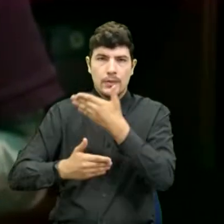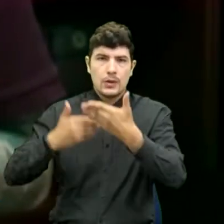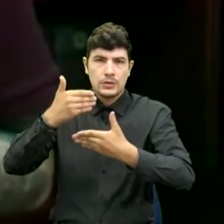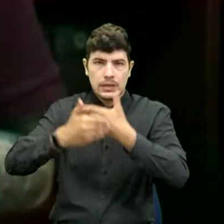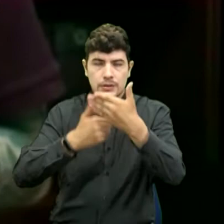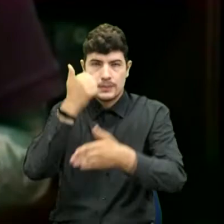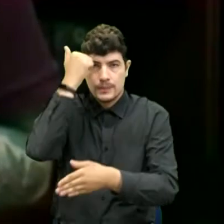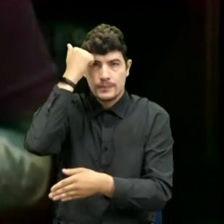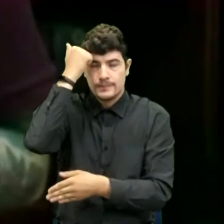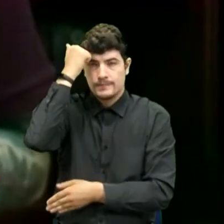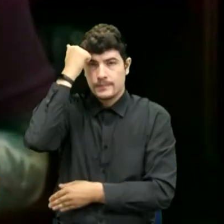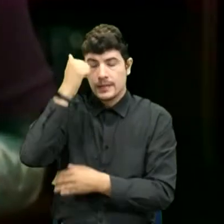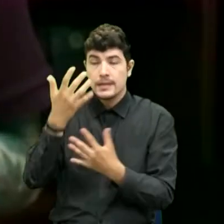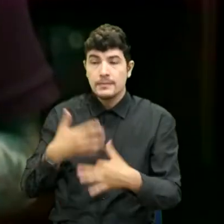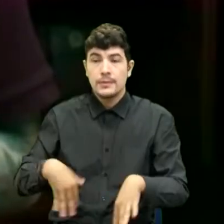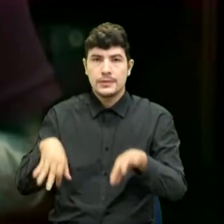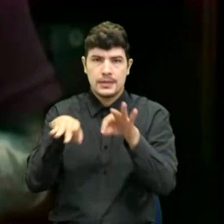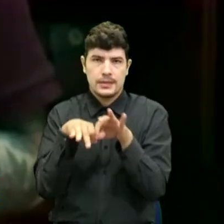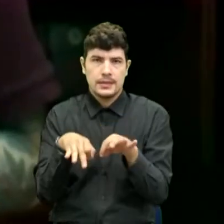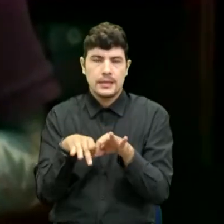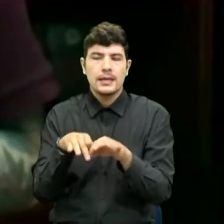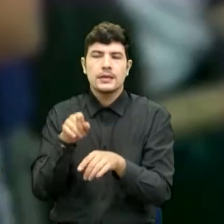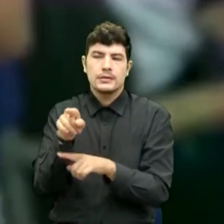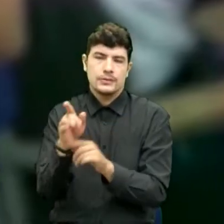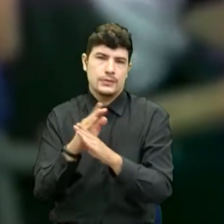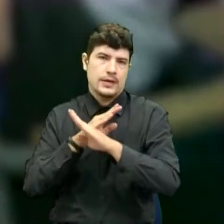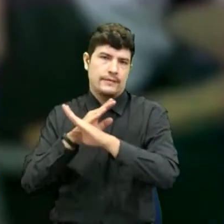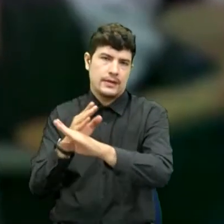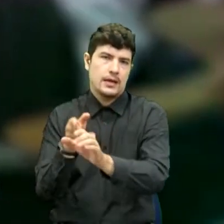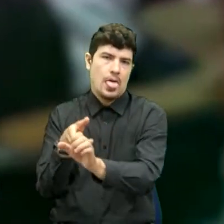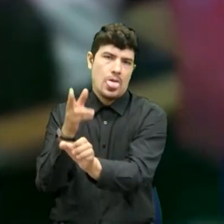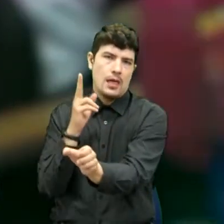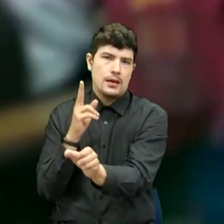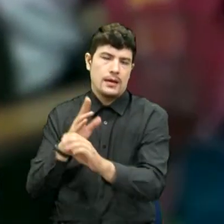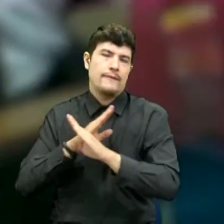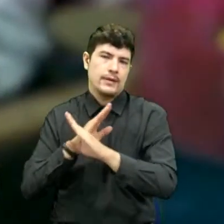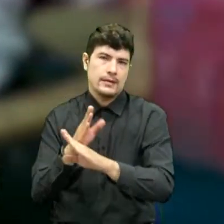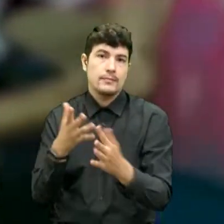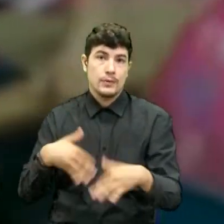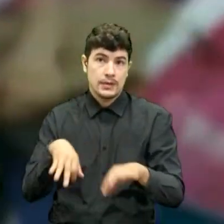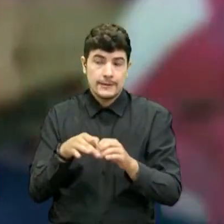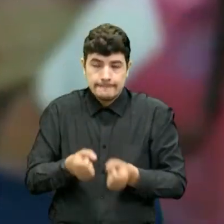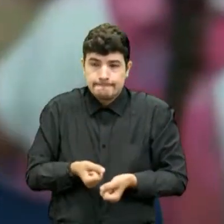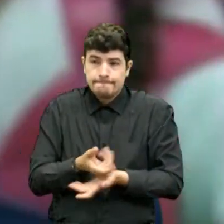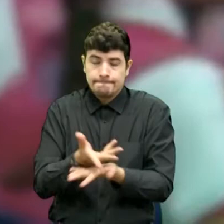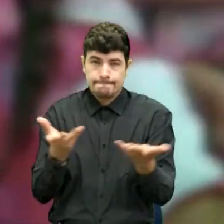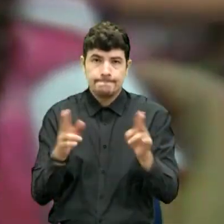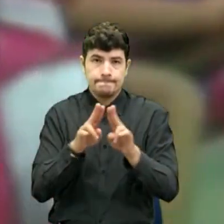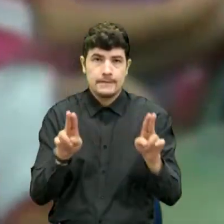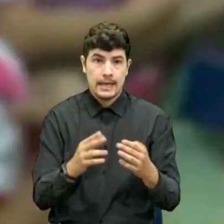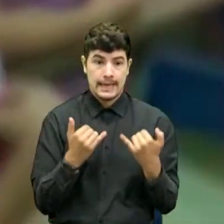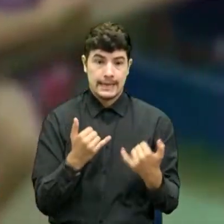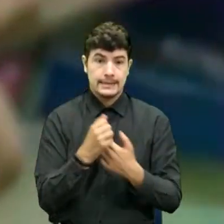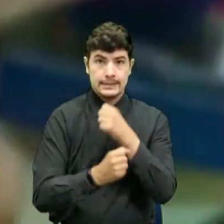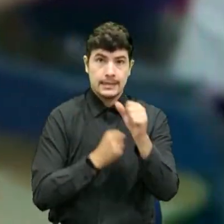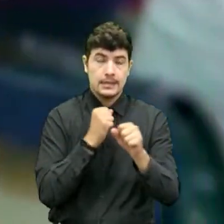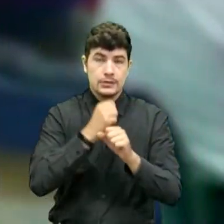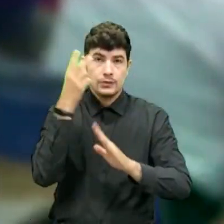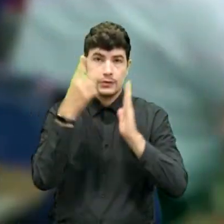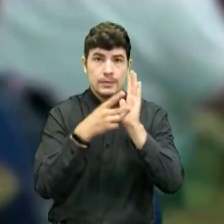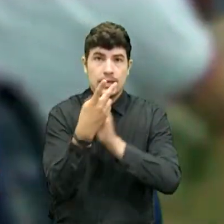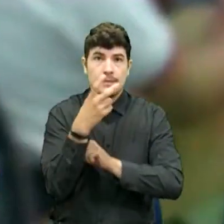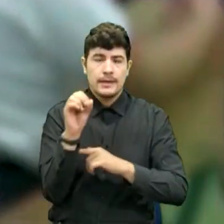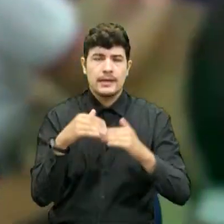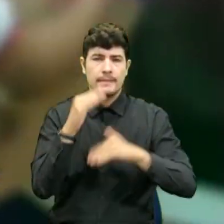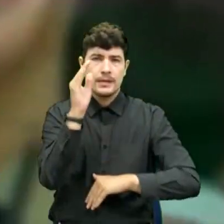uno de los temas más importantes, evitar la deserción escolar. La matrícula en Norte de Santander durante este año 2020 supera